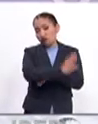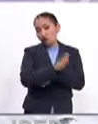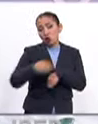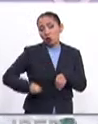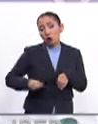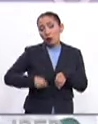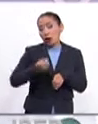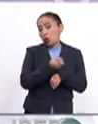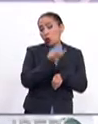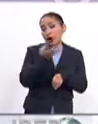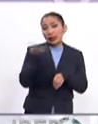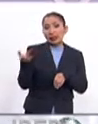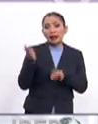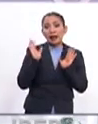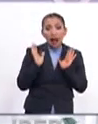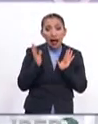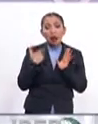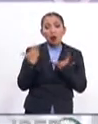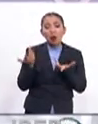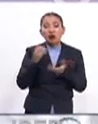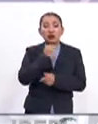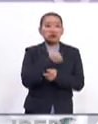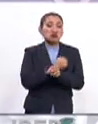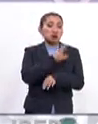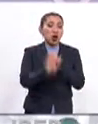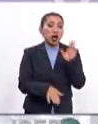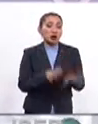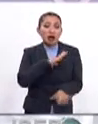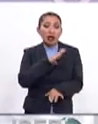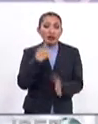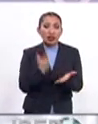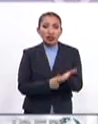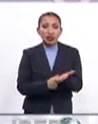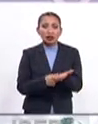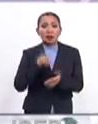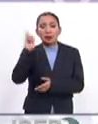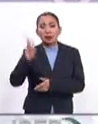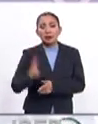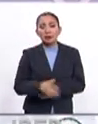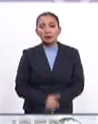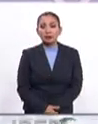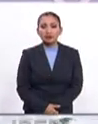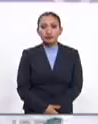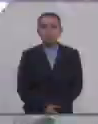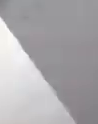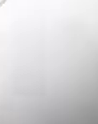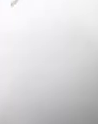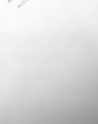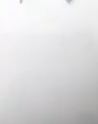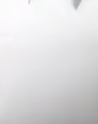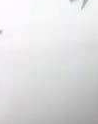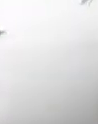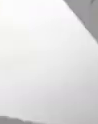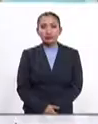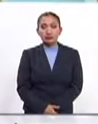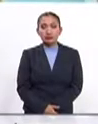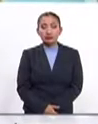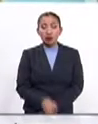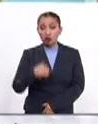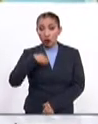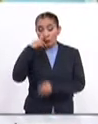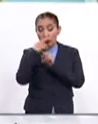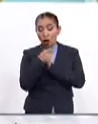Unidos Donald Trump, de cualquier derramamiento de sangre que se siga dando en Venezuela. Y hago